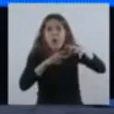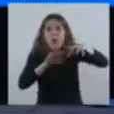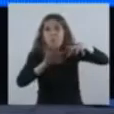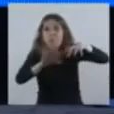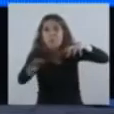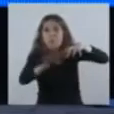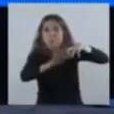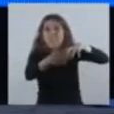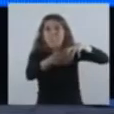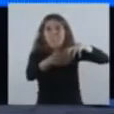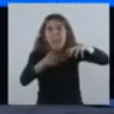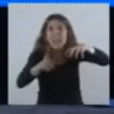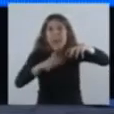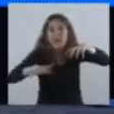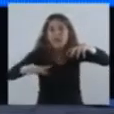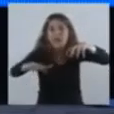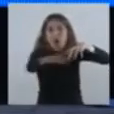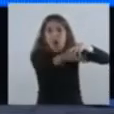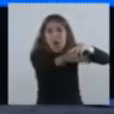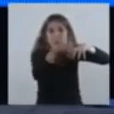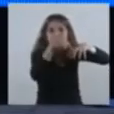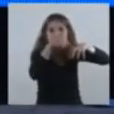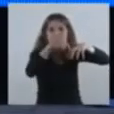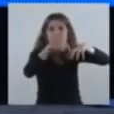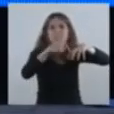circunda a la ciudad de Río Cuarto.